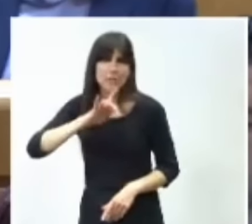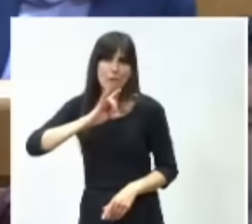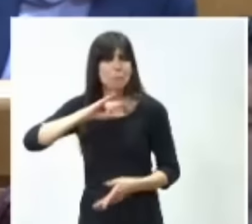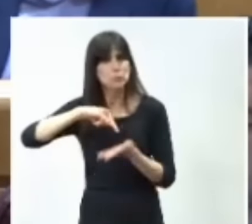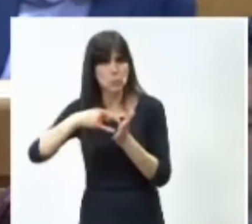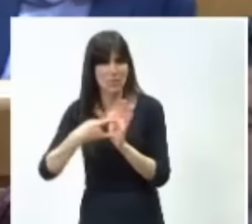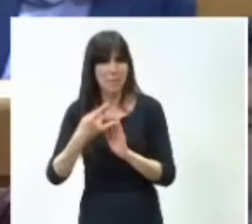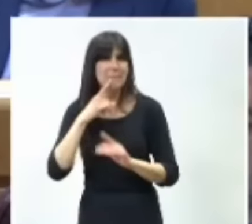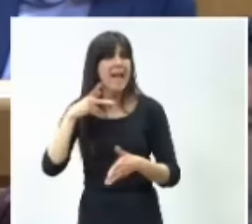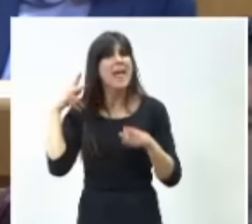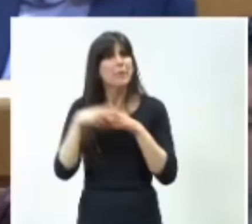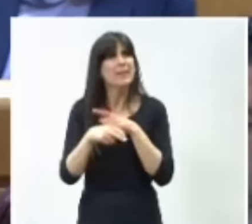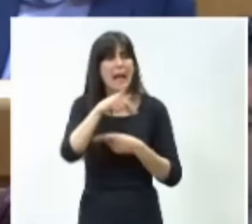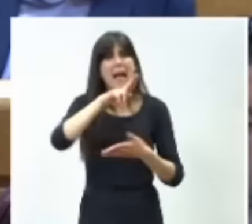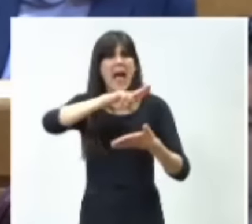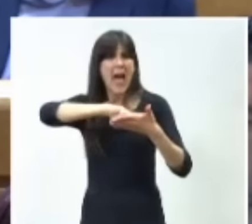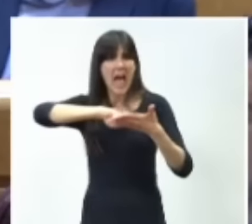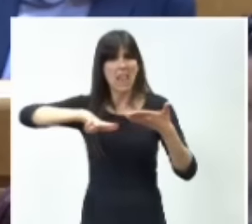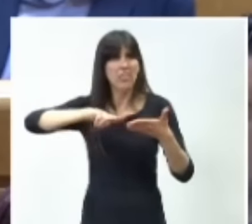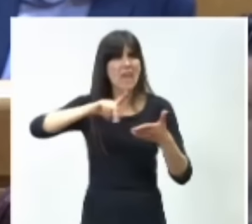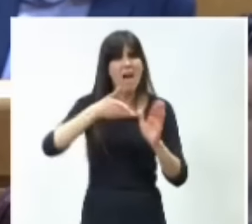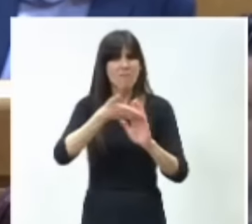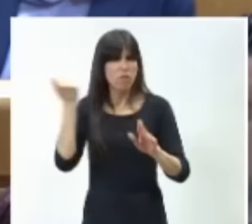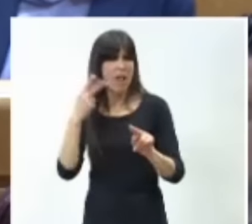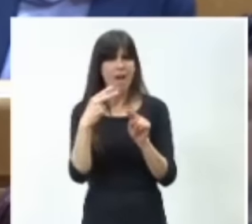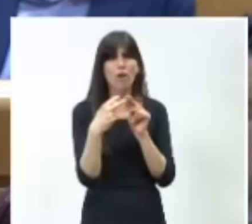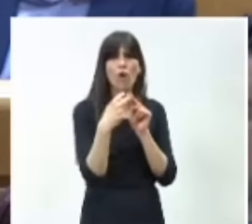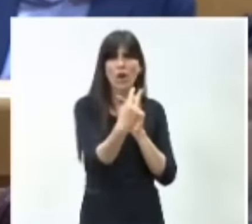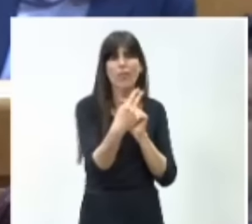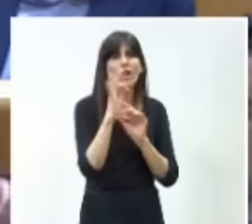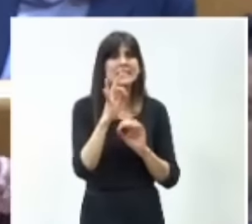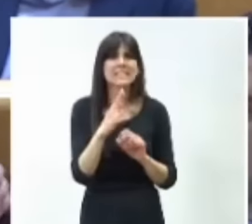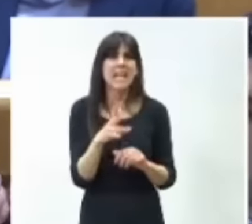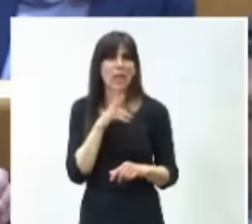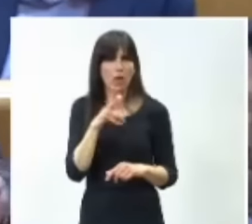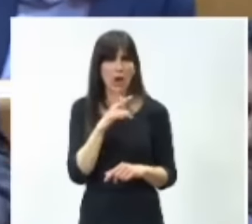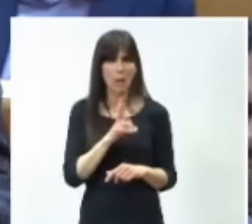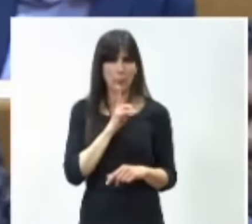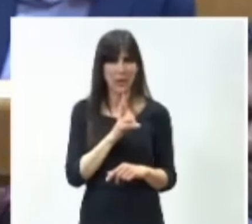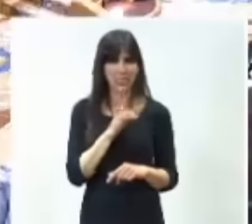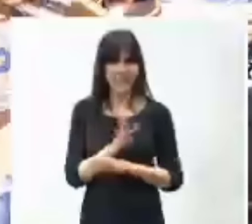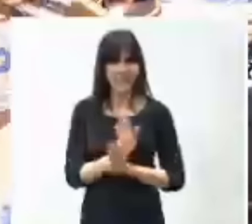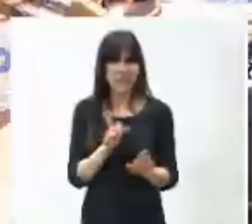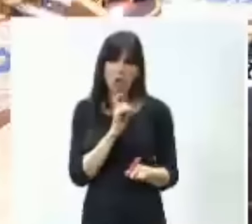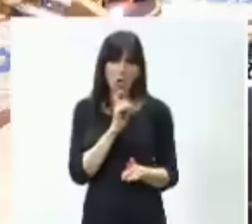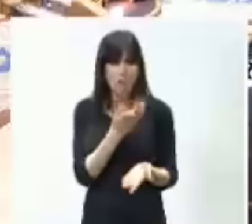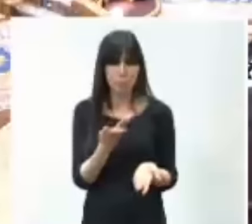que Galicia quede fuera del corredor de Hidrógeno Verde? Nada más y muchas gracias, señor presidente.